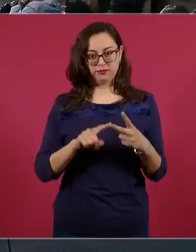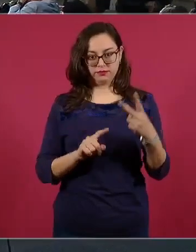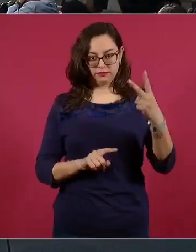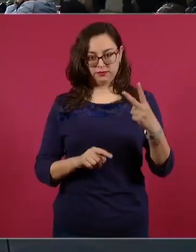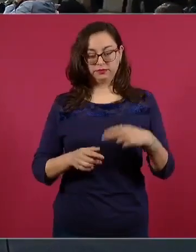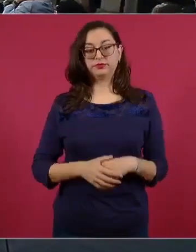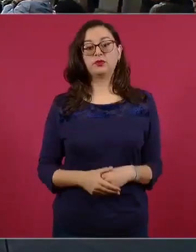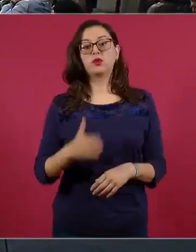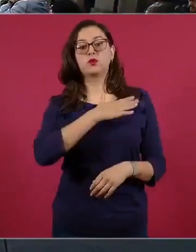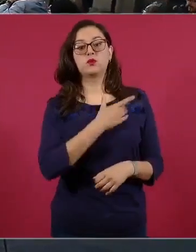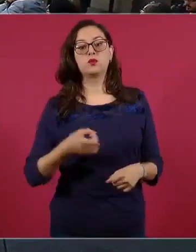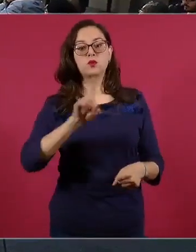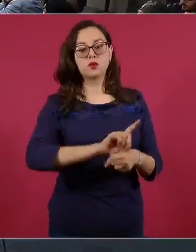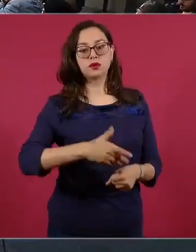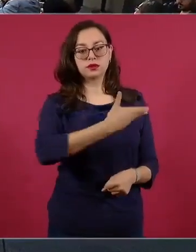Hola, buen día, presidente.